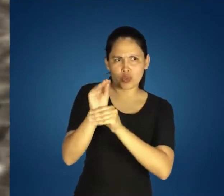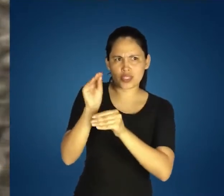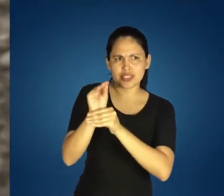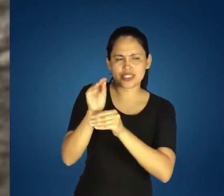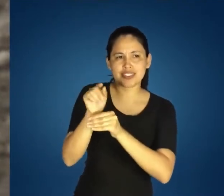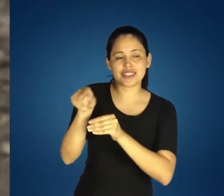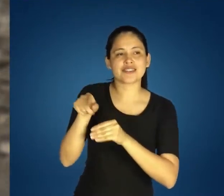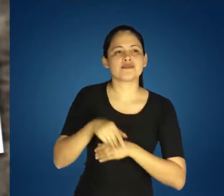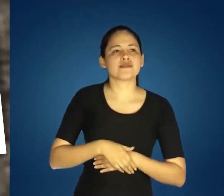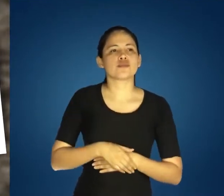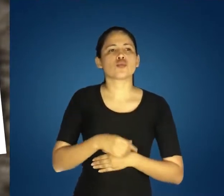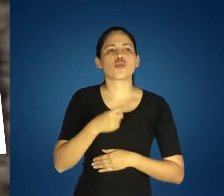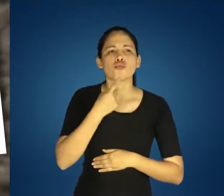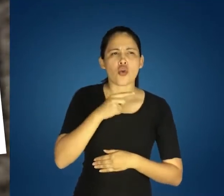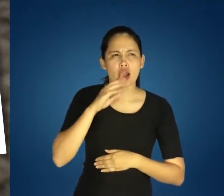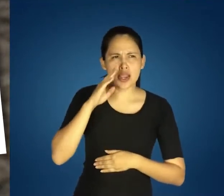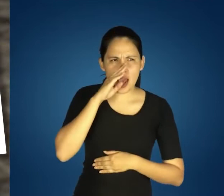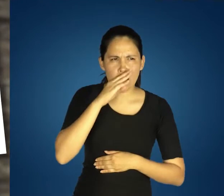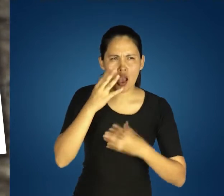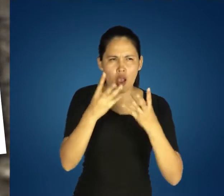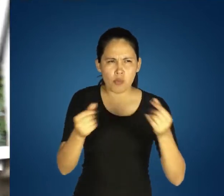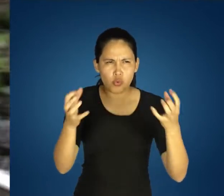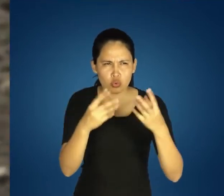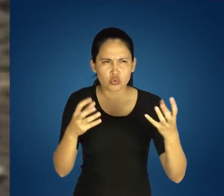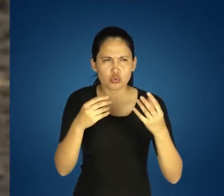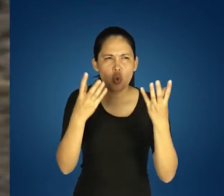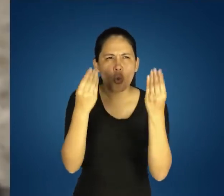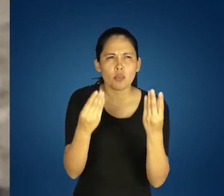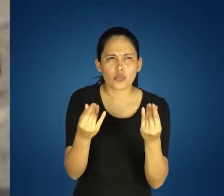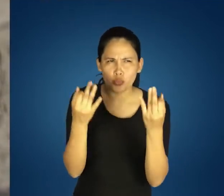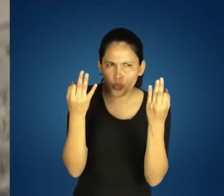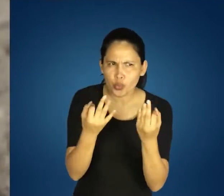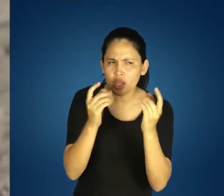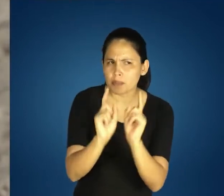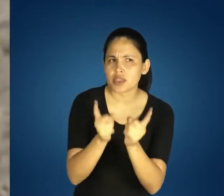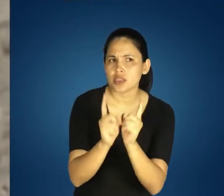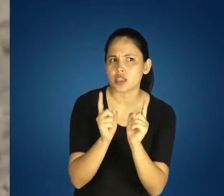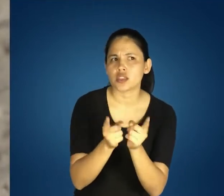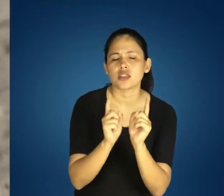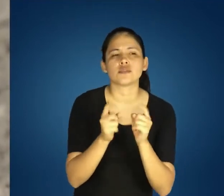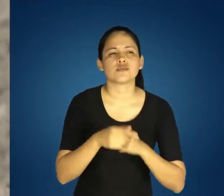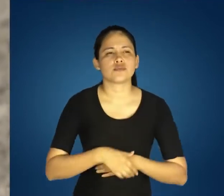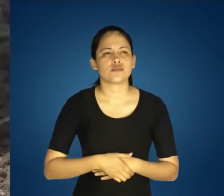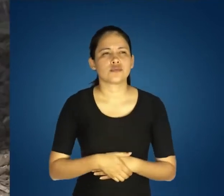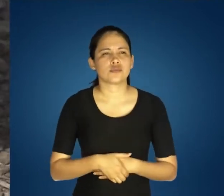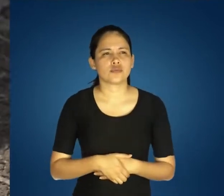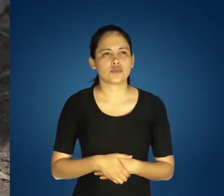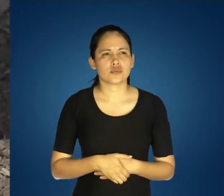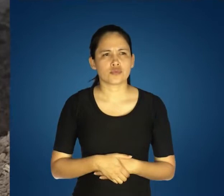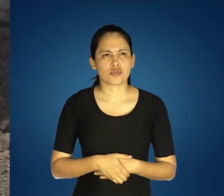Imágenes de distintas raíces Un suelo fértil, rico en nutrientes Es de color negro,